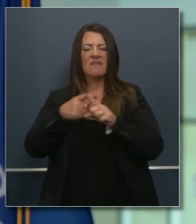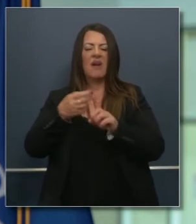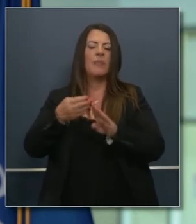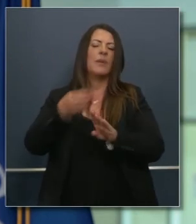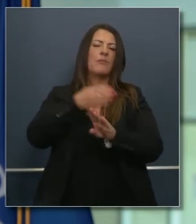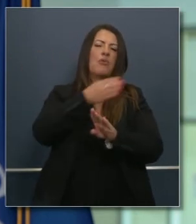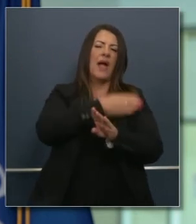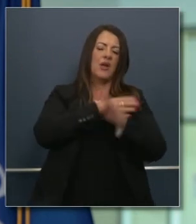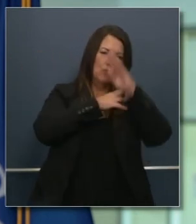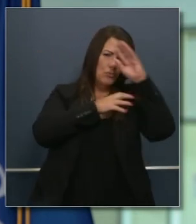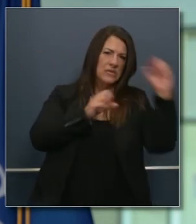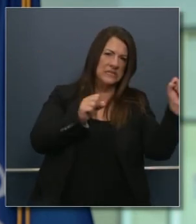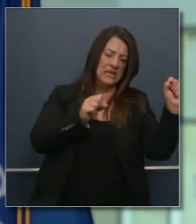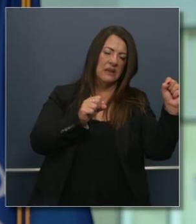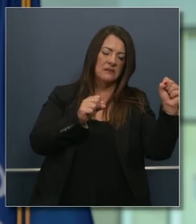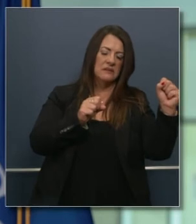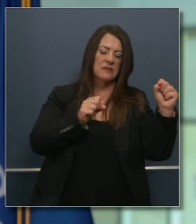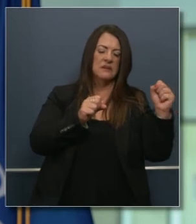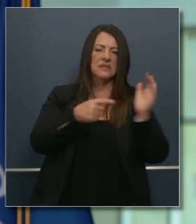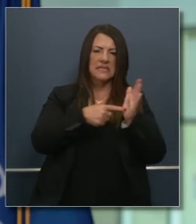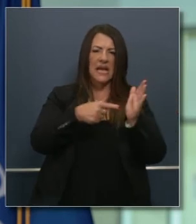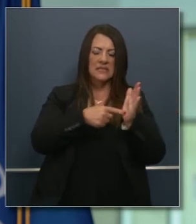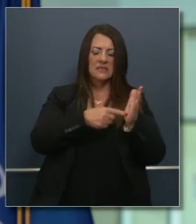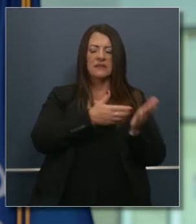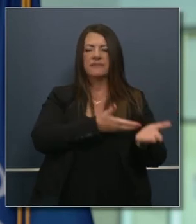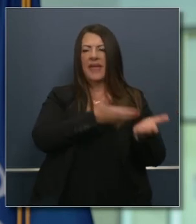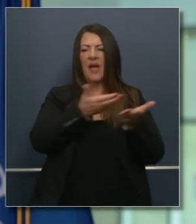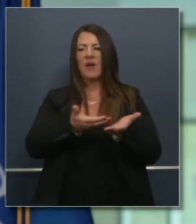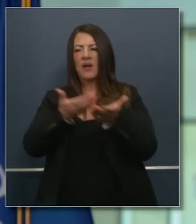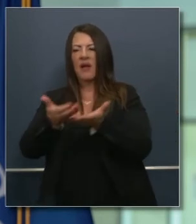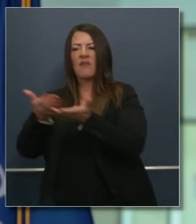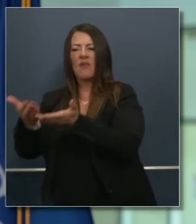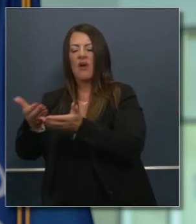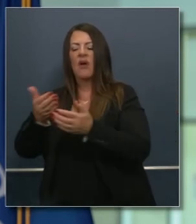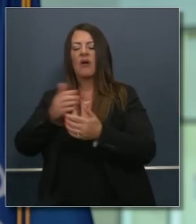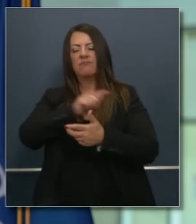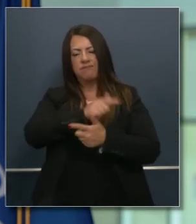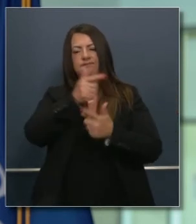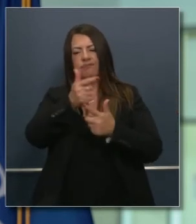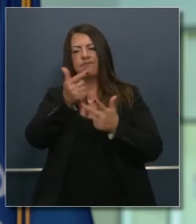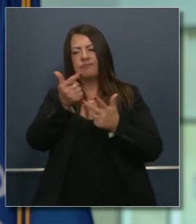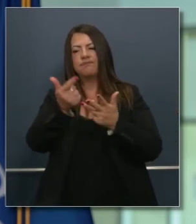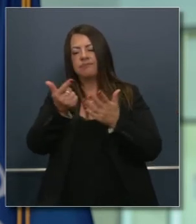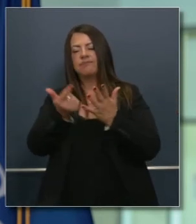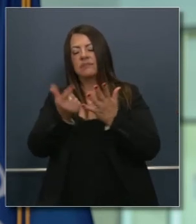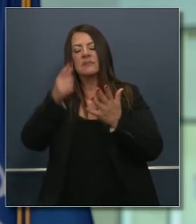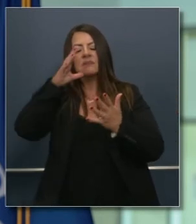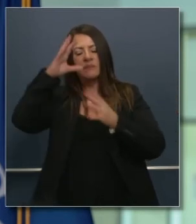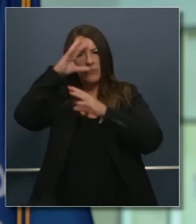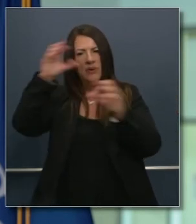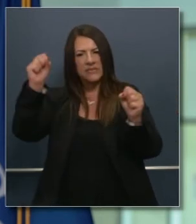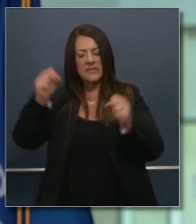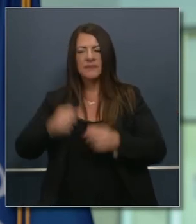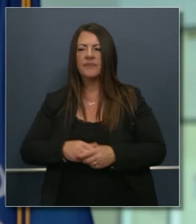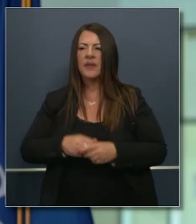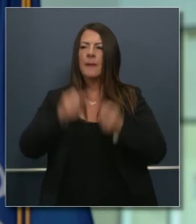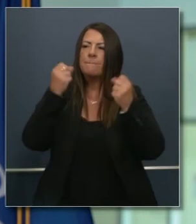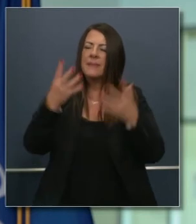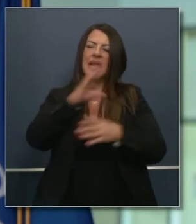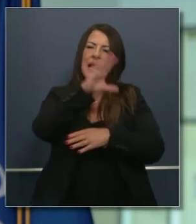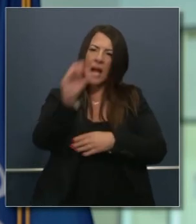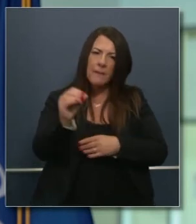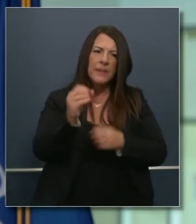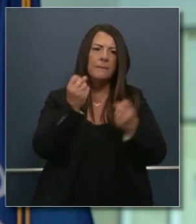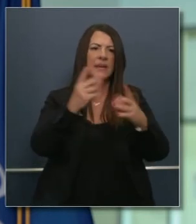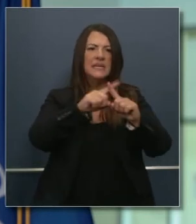habíamos tenido déficits increíbles y fue posible fue ayudado claramente por ese corte de impuestos